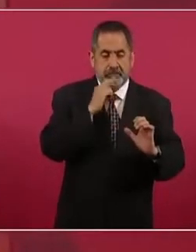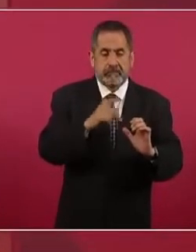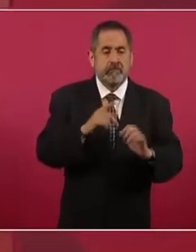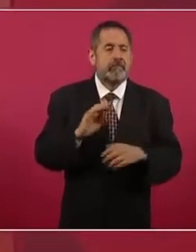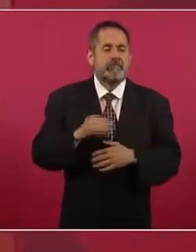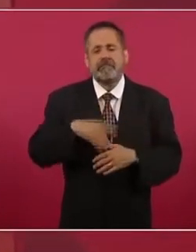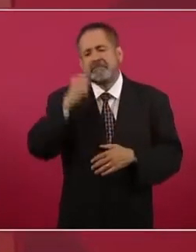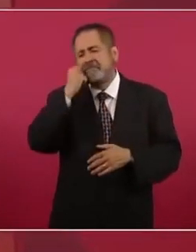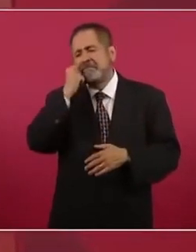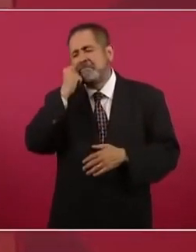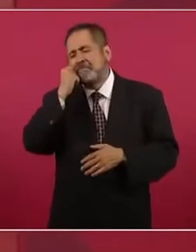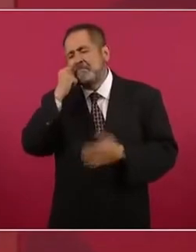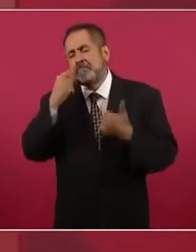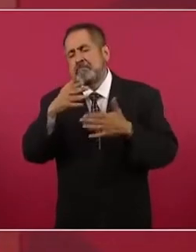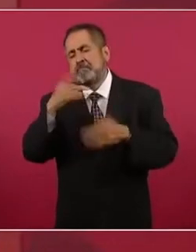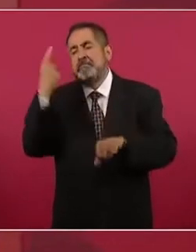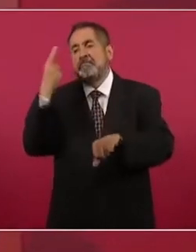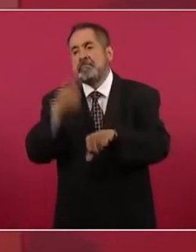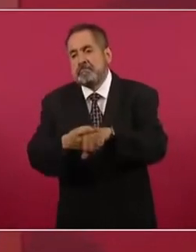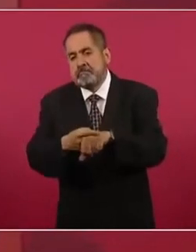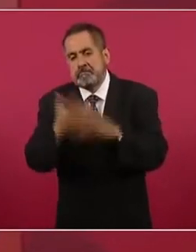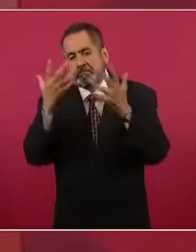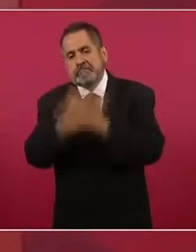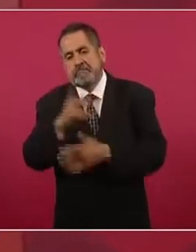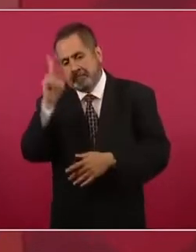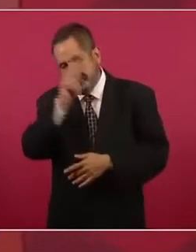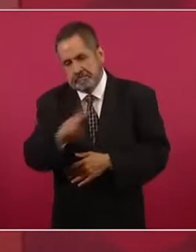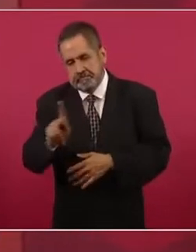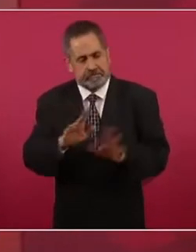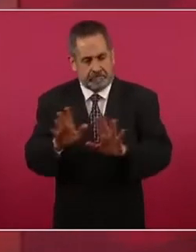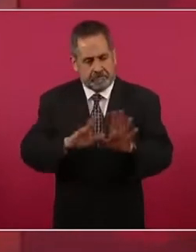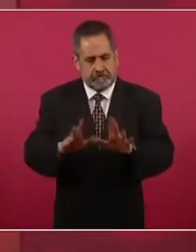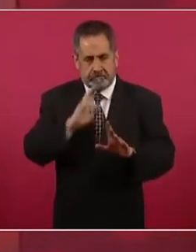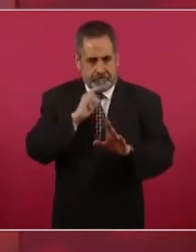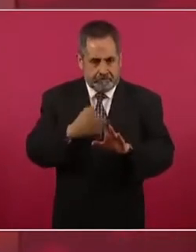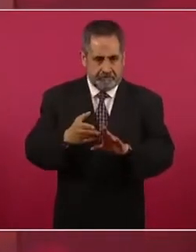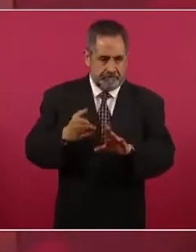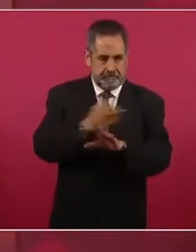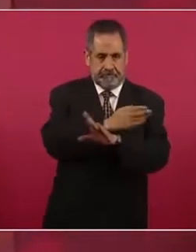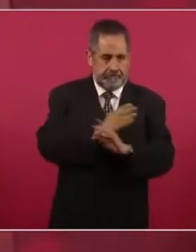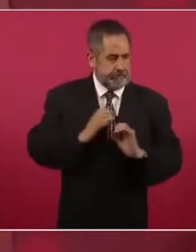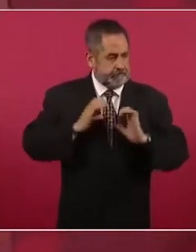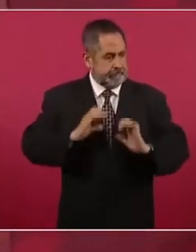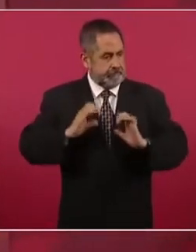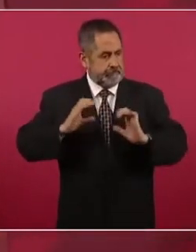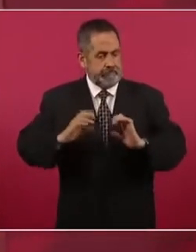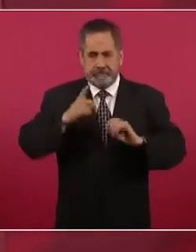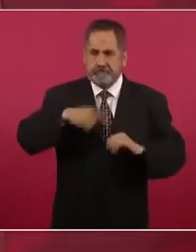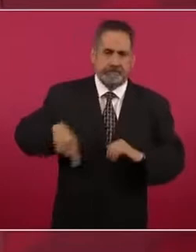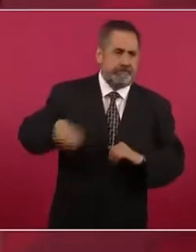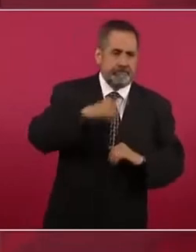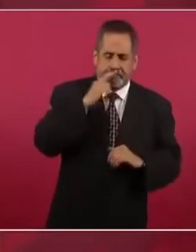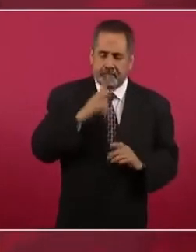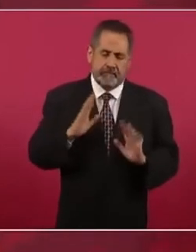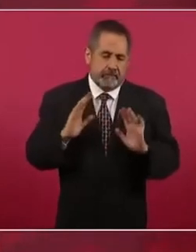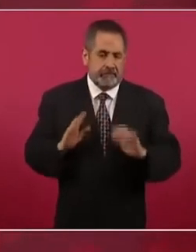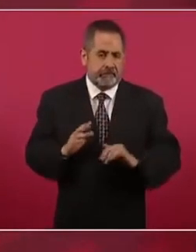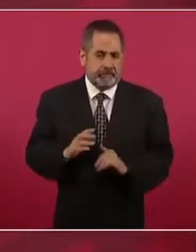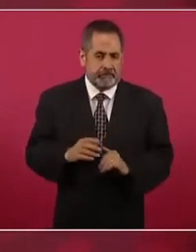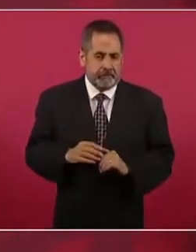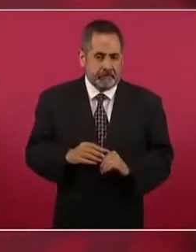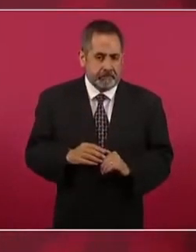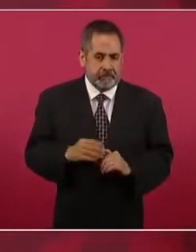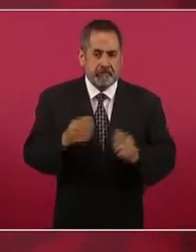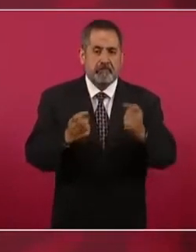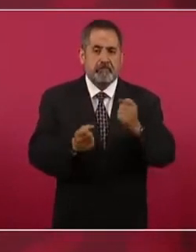Y todos podemos cuidarnos y desde luego hay